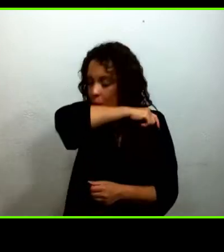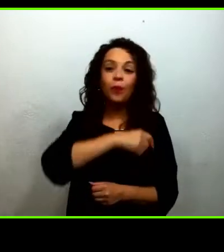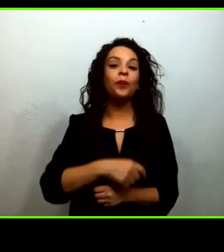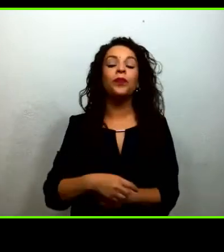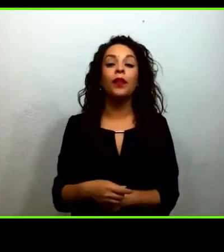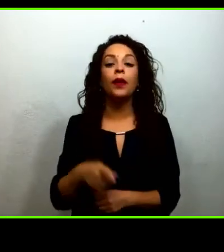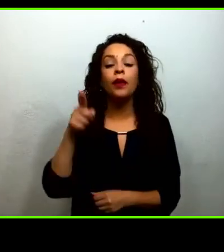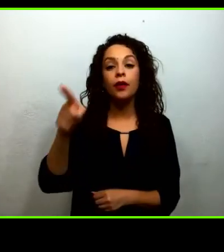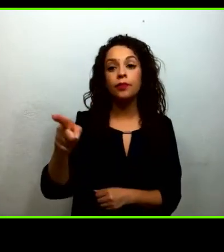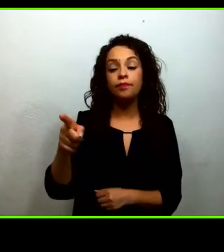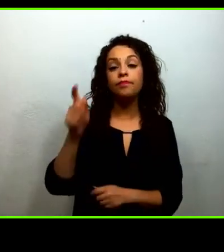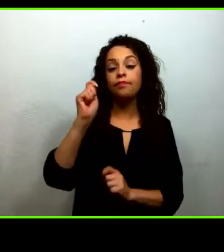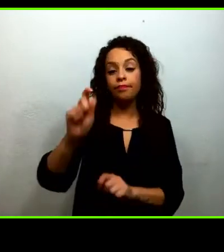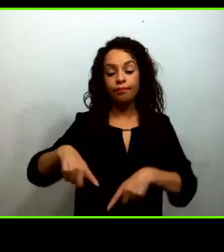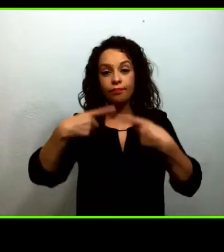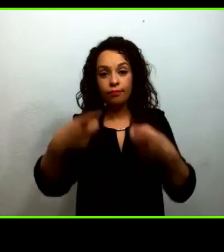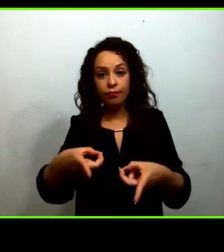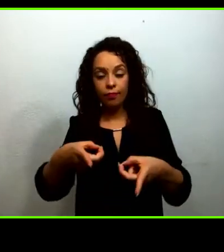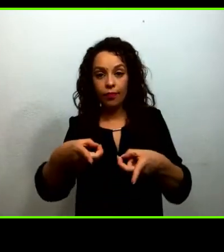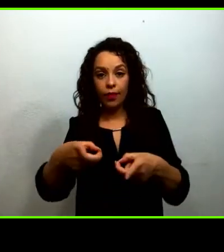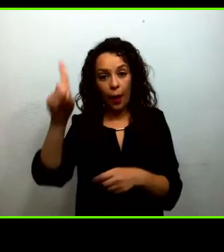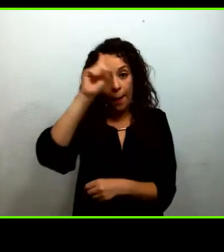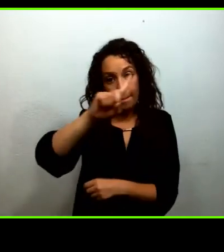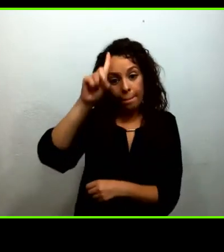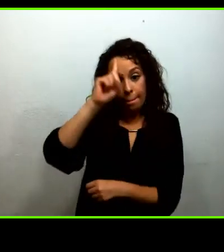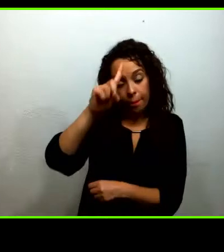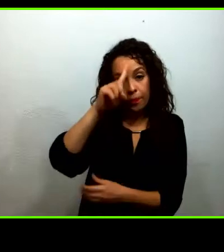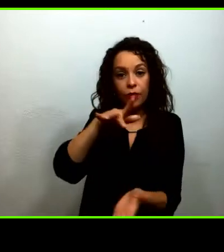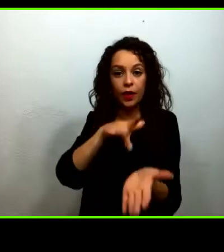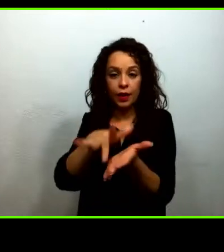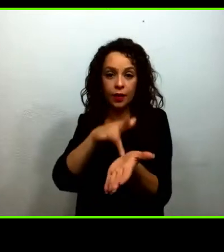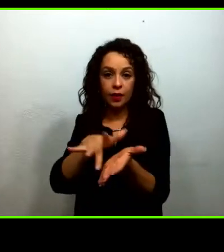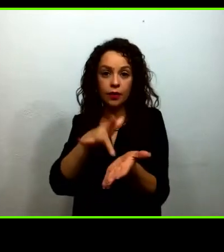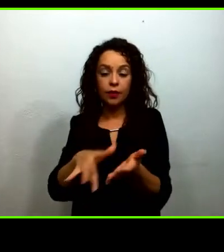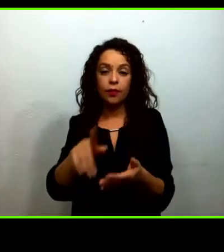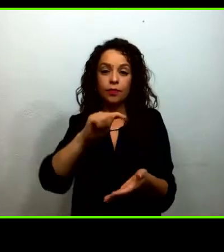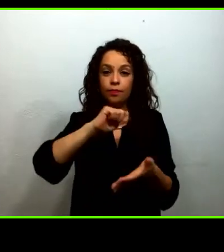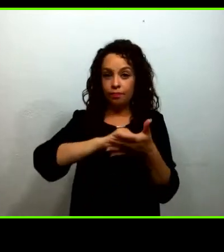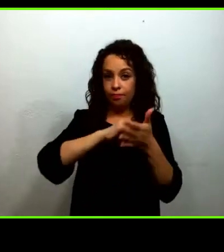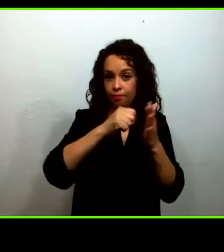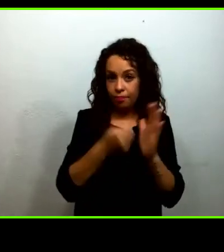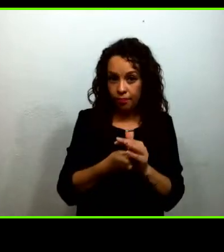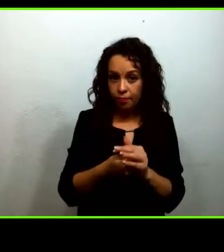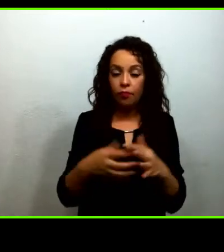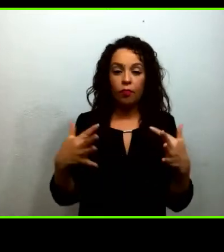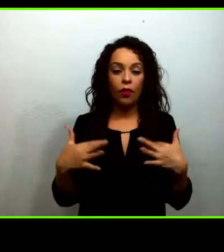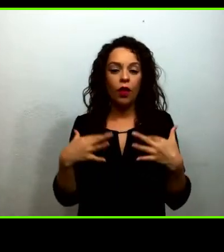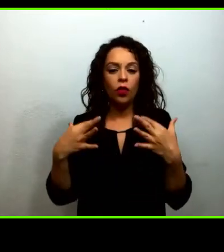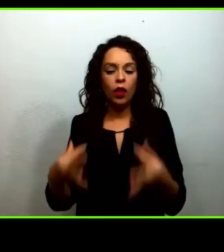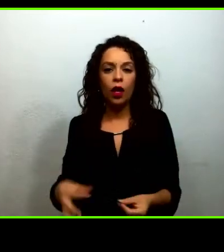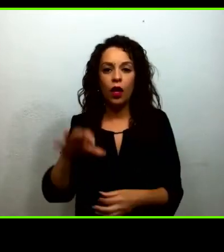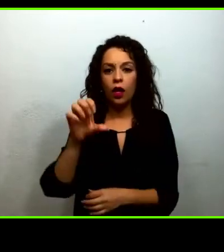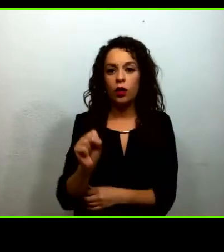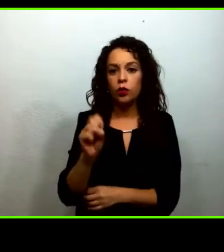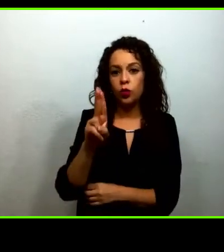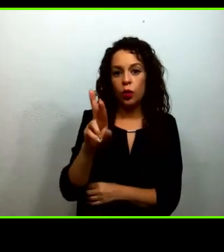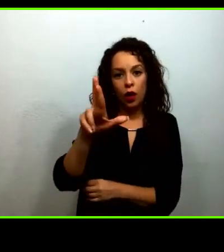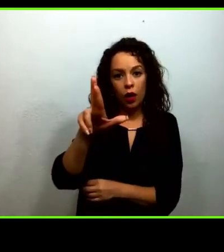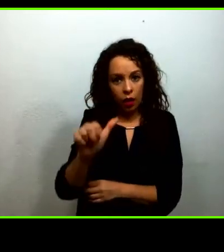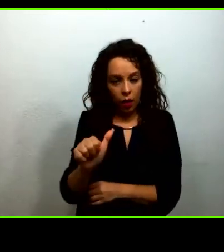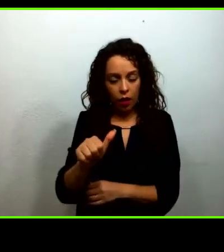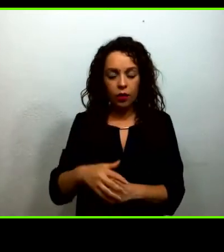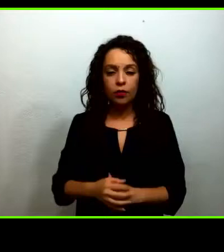asesoría y el apoyo técnico. Participa la Fundación Sura, que es quien